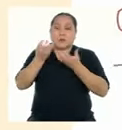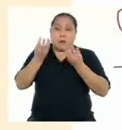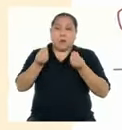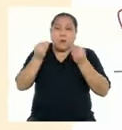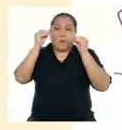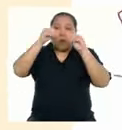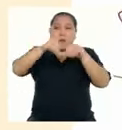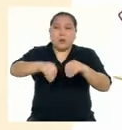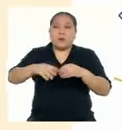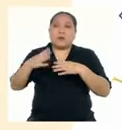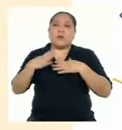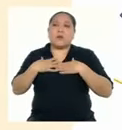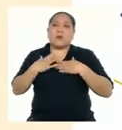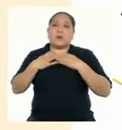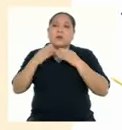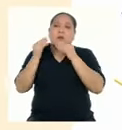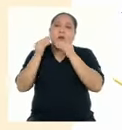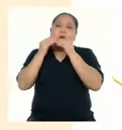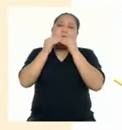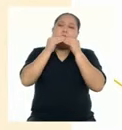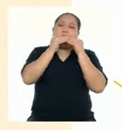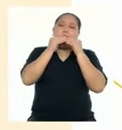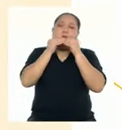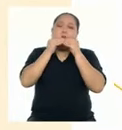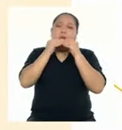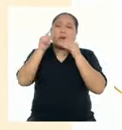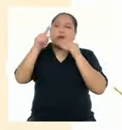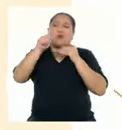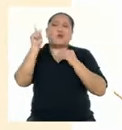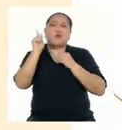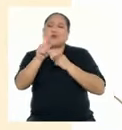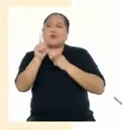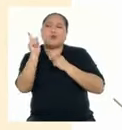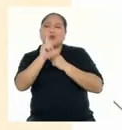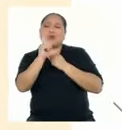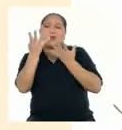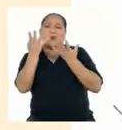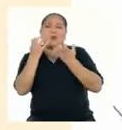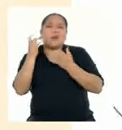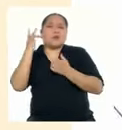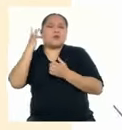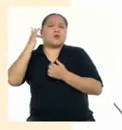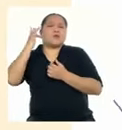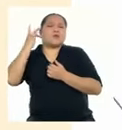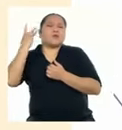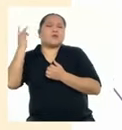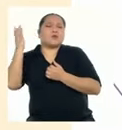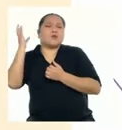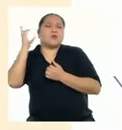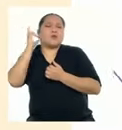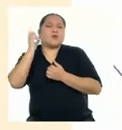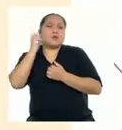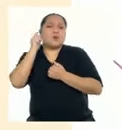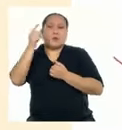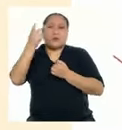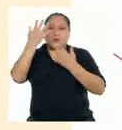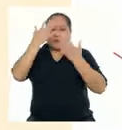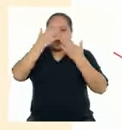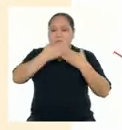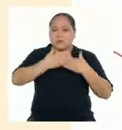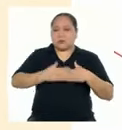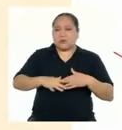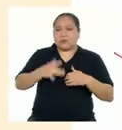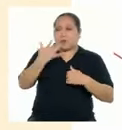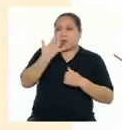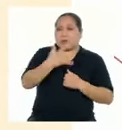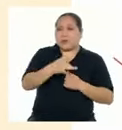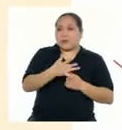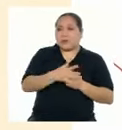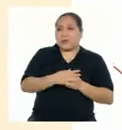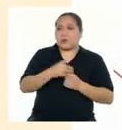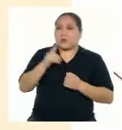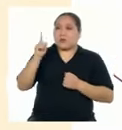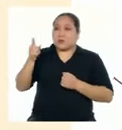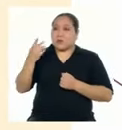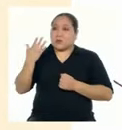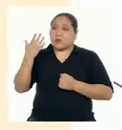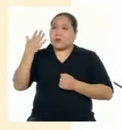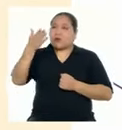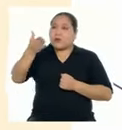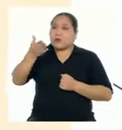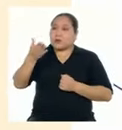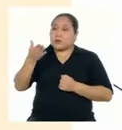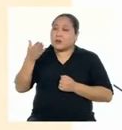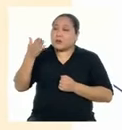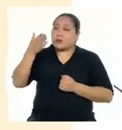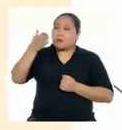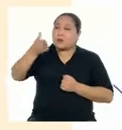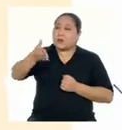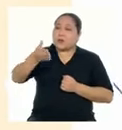ruda Indigna de llegar a tus oídos Pues dornamento y gracia va desnuda Más, a las veces,